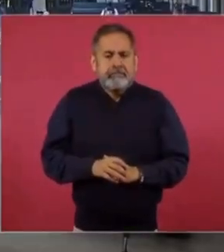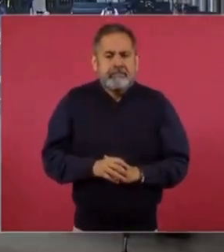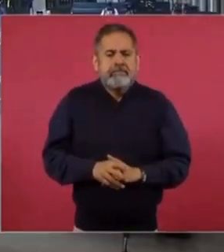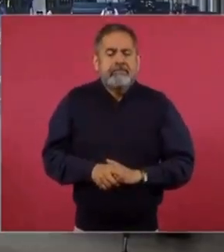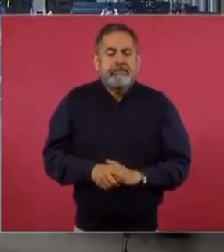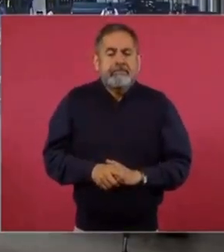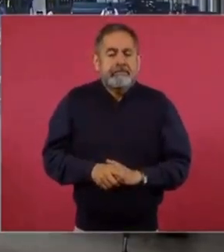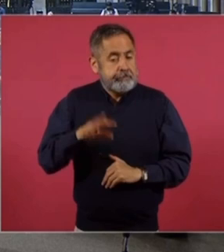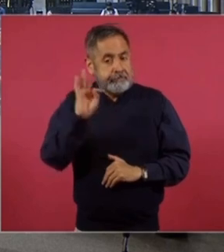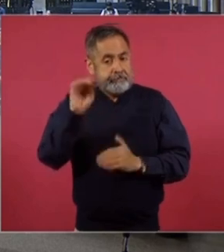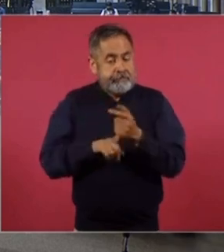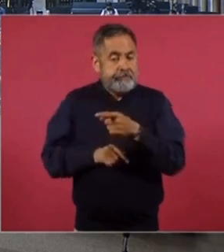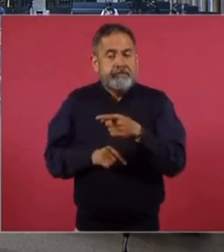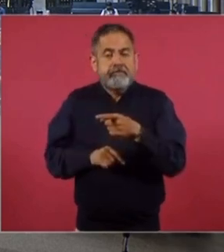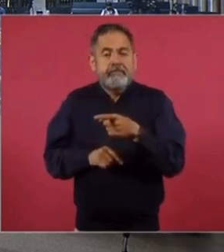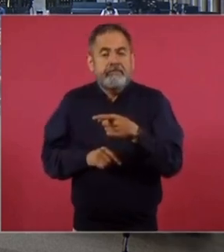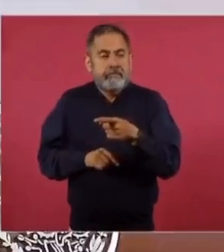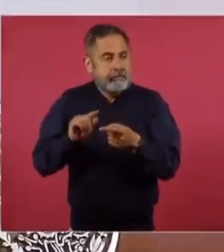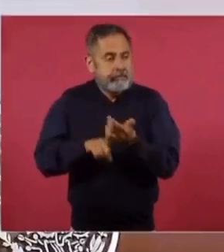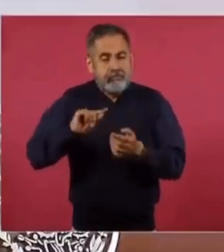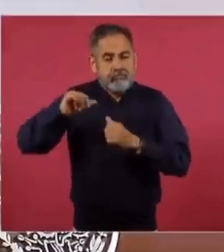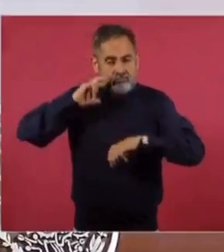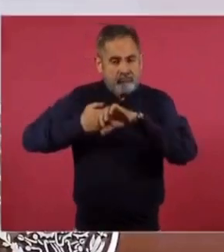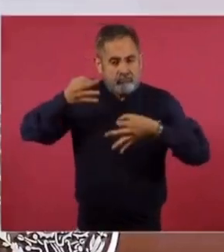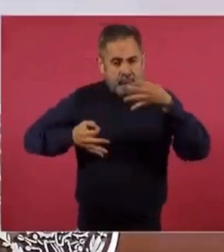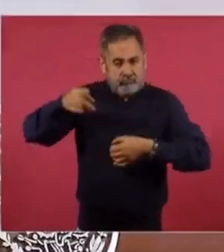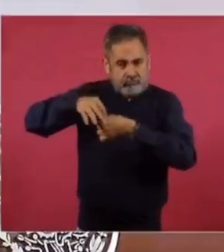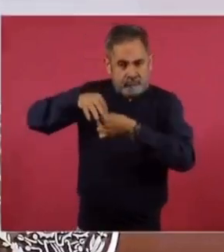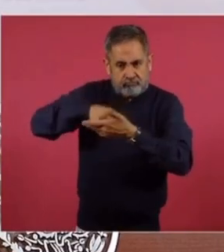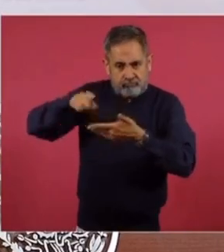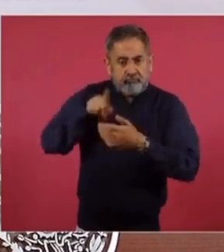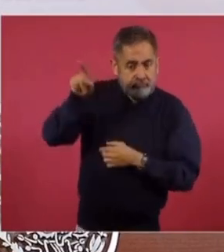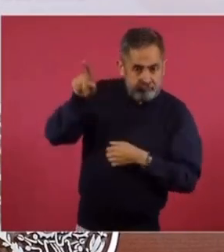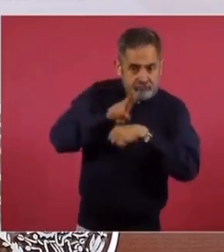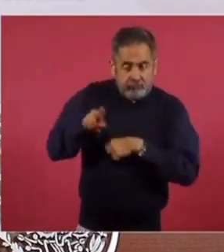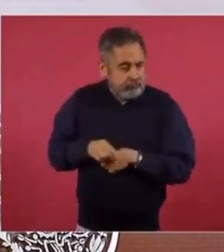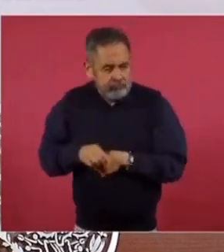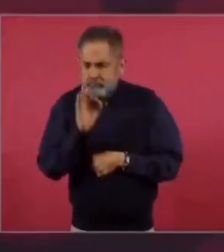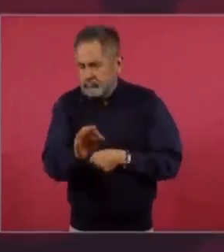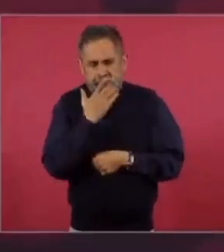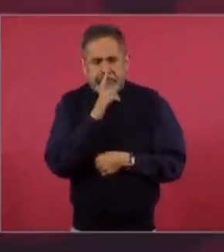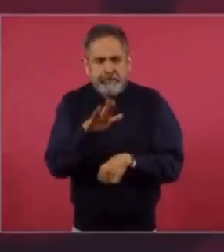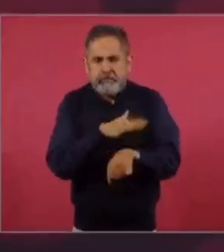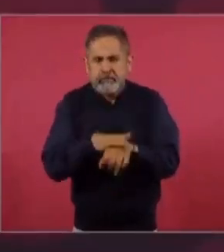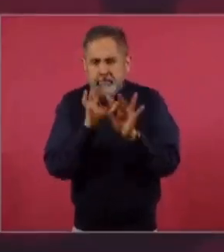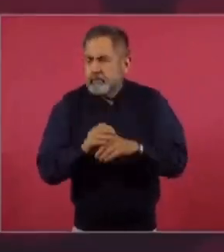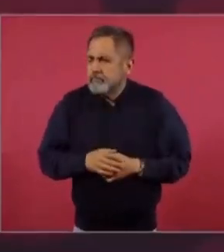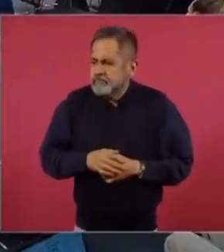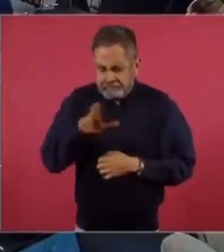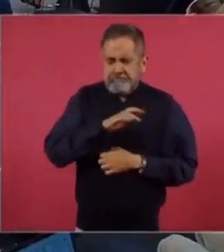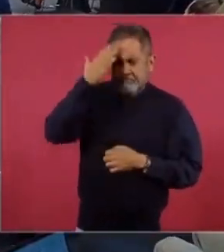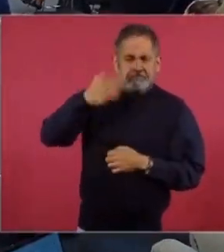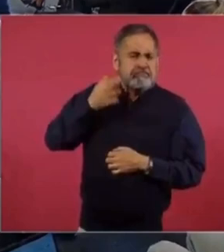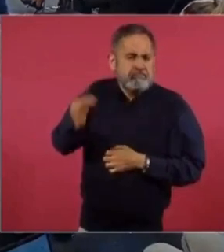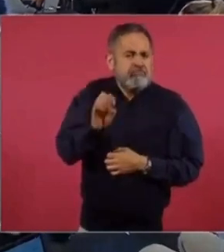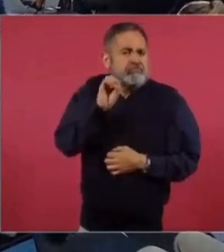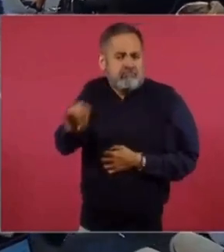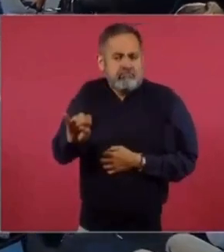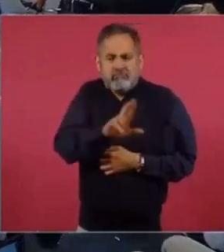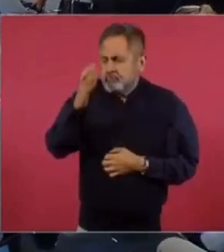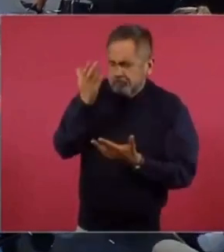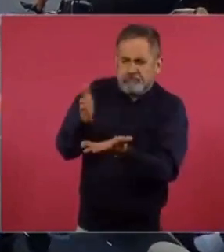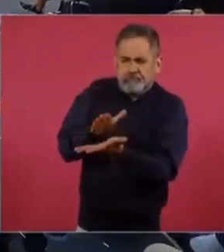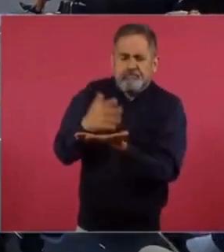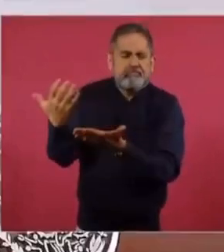Si la autoridad electoral confirma esta tendencia, nosotros vamos a reconocer al gobierno